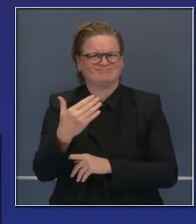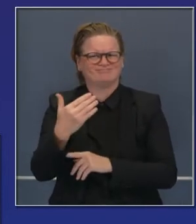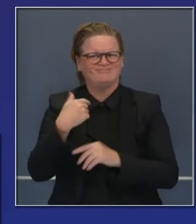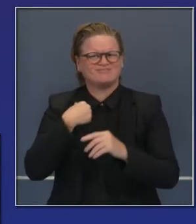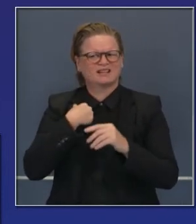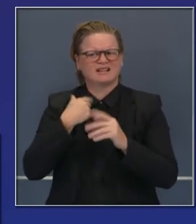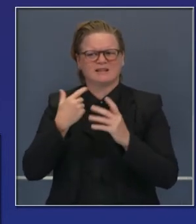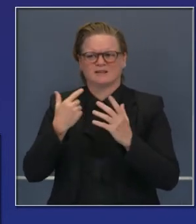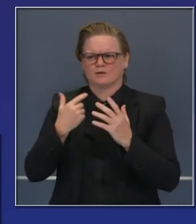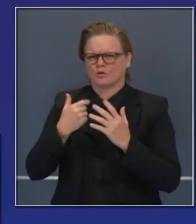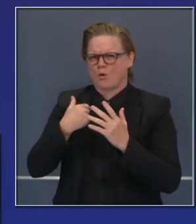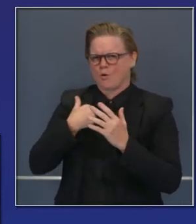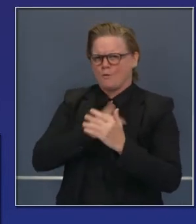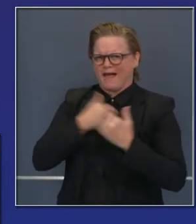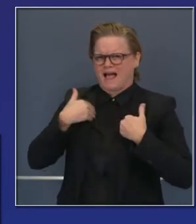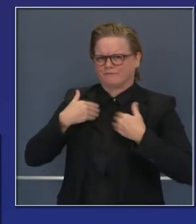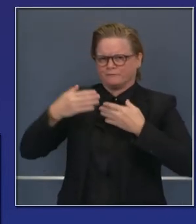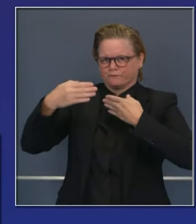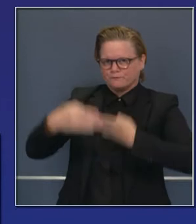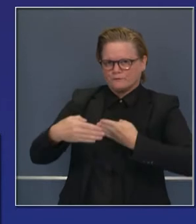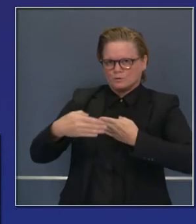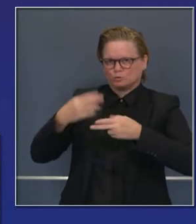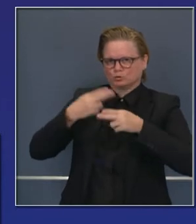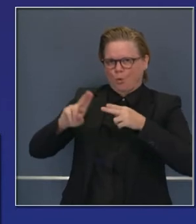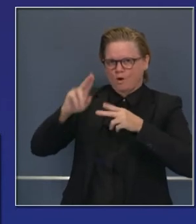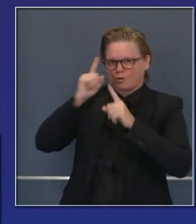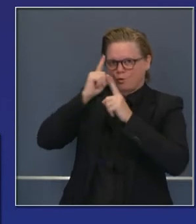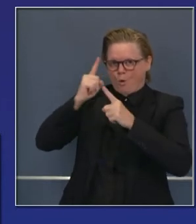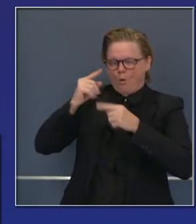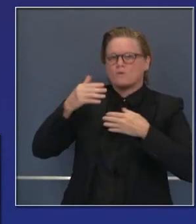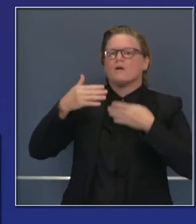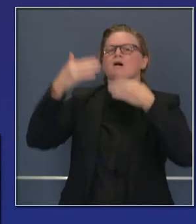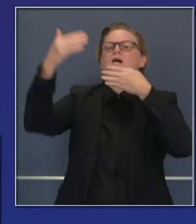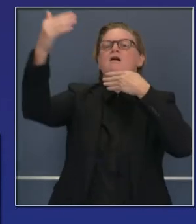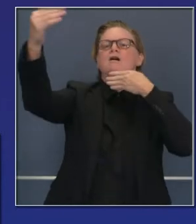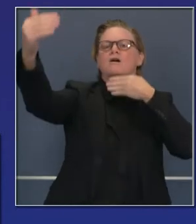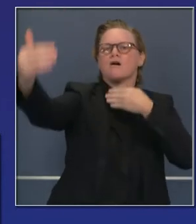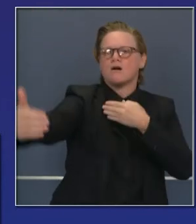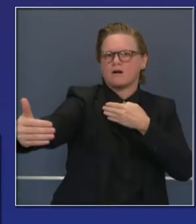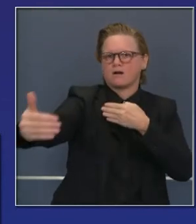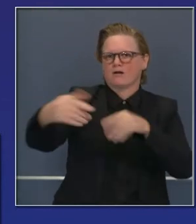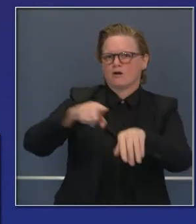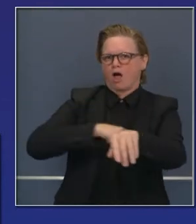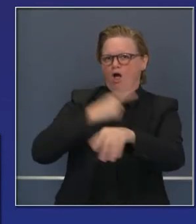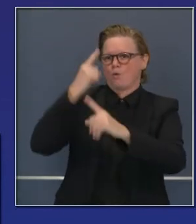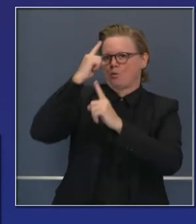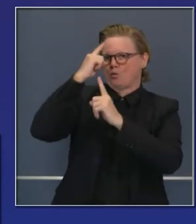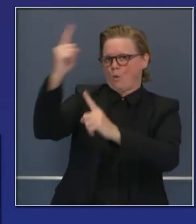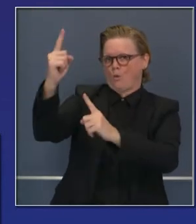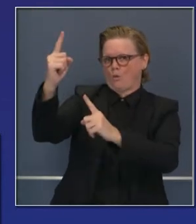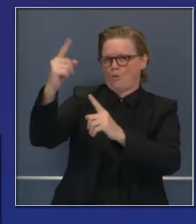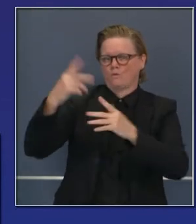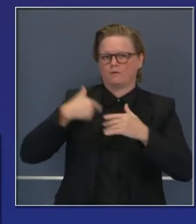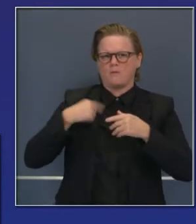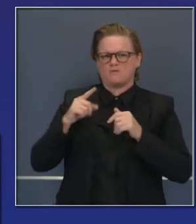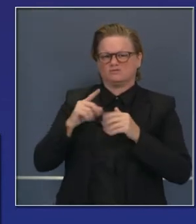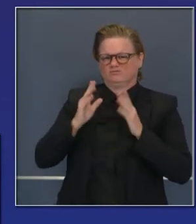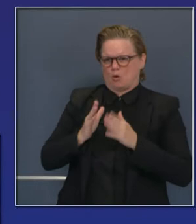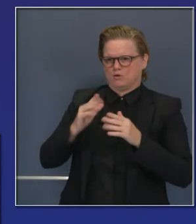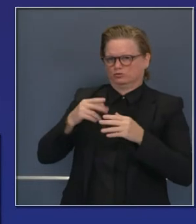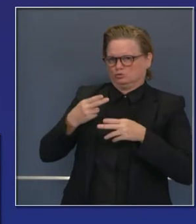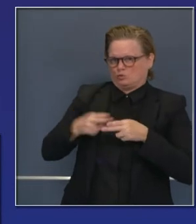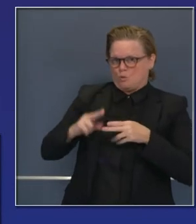Sobre más allá de las proyecciones a corto plazo, lo que mencionaba es esa cifra de 66.000, comparando la